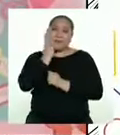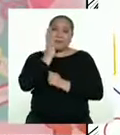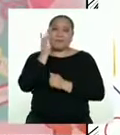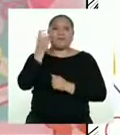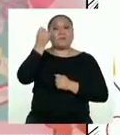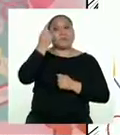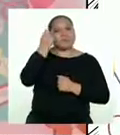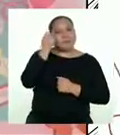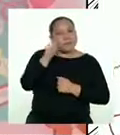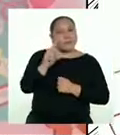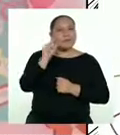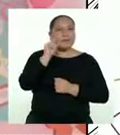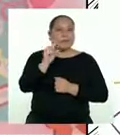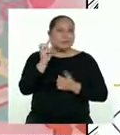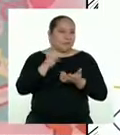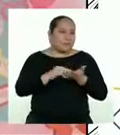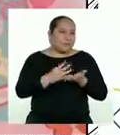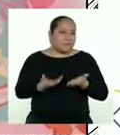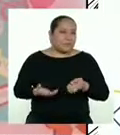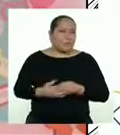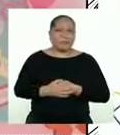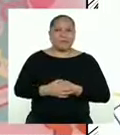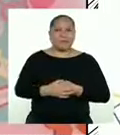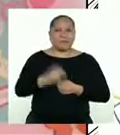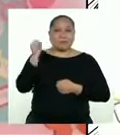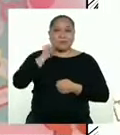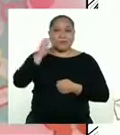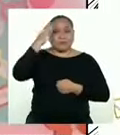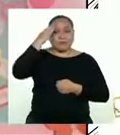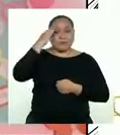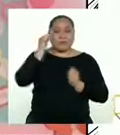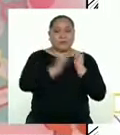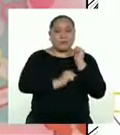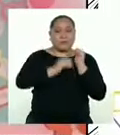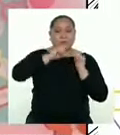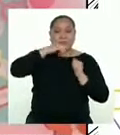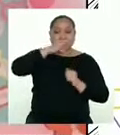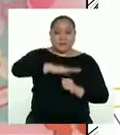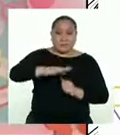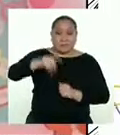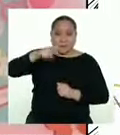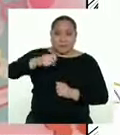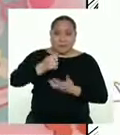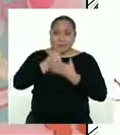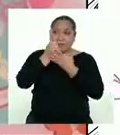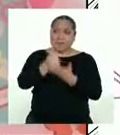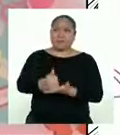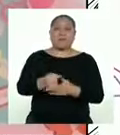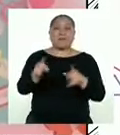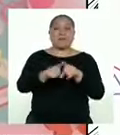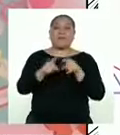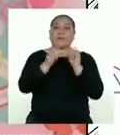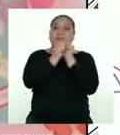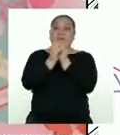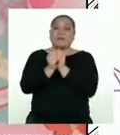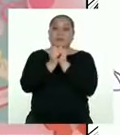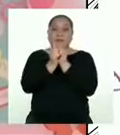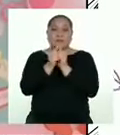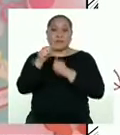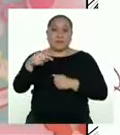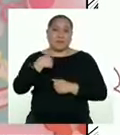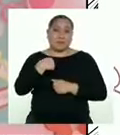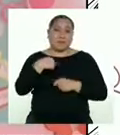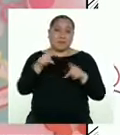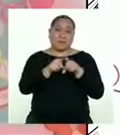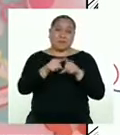entendimos un poco mejor. Que si bien sé que mi hermanita necesita ayuda y también que la acompañen, pues yo